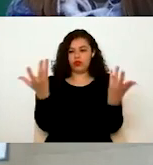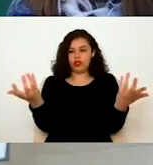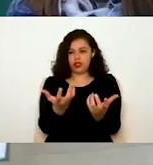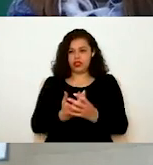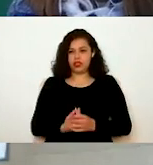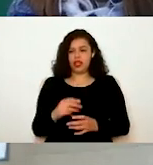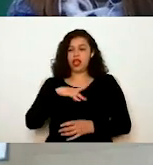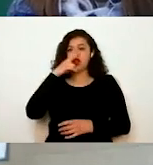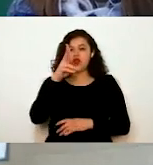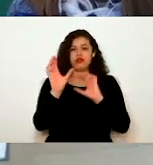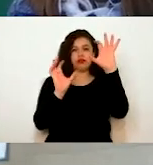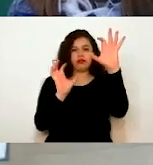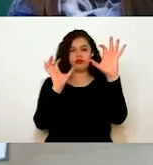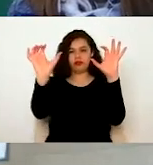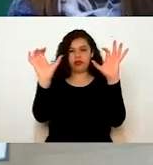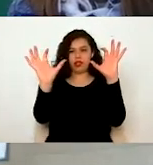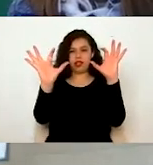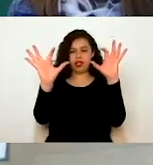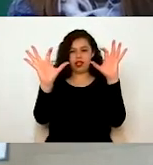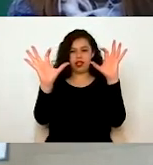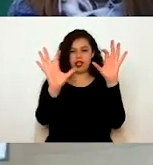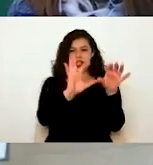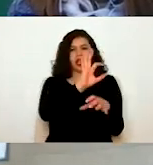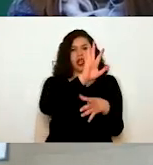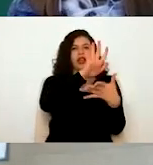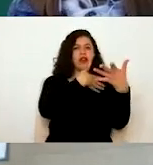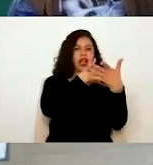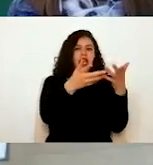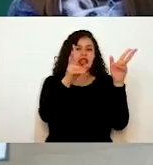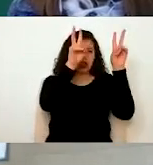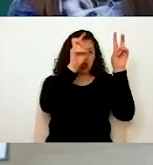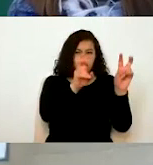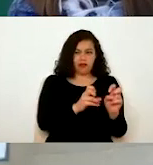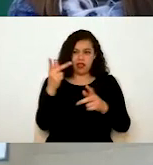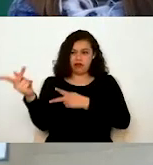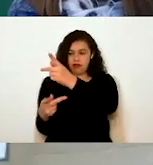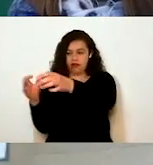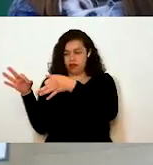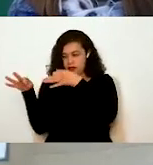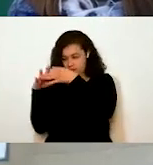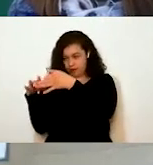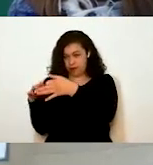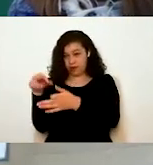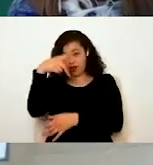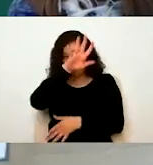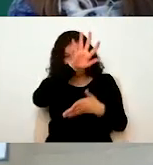íconos, que es ficha temática y preguntas frecuentes. Si ustedes entran a fichas temáticas,